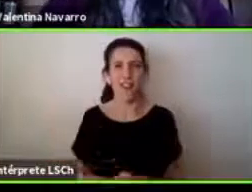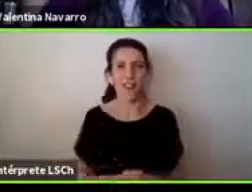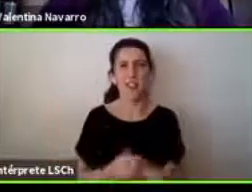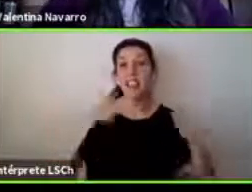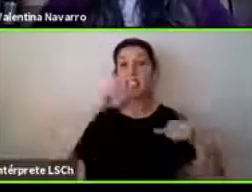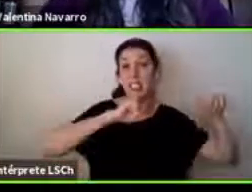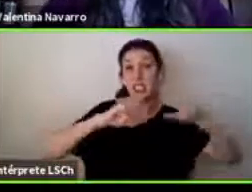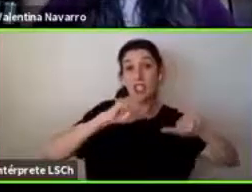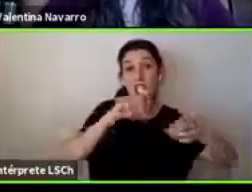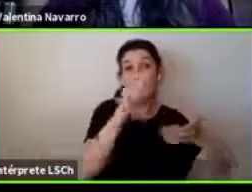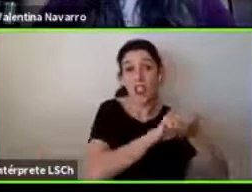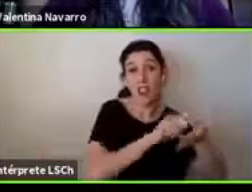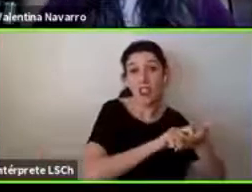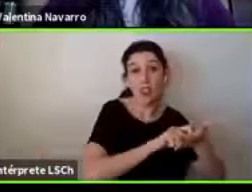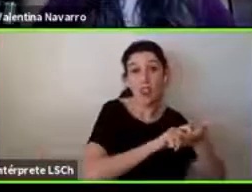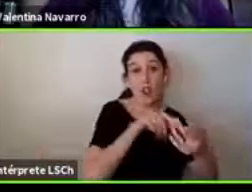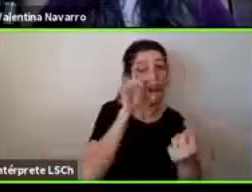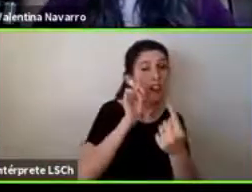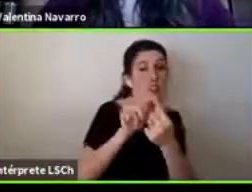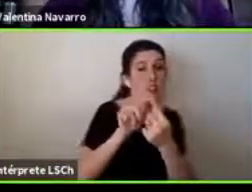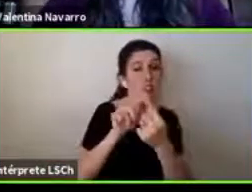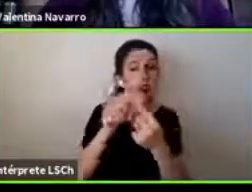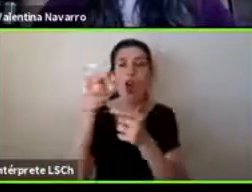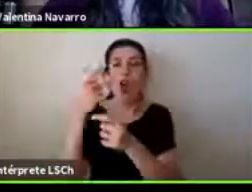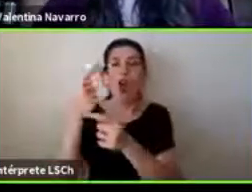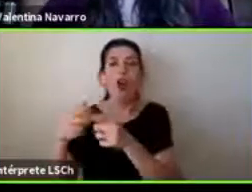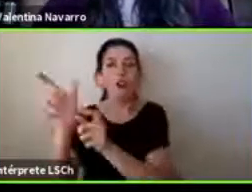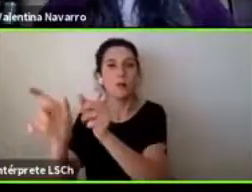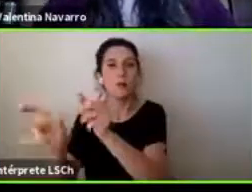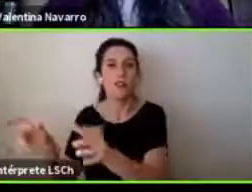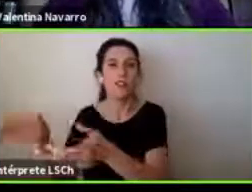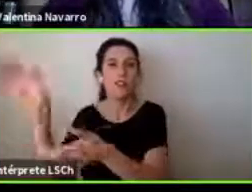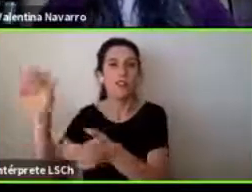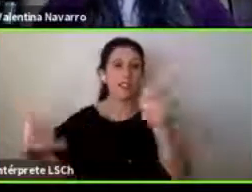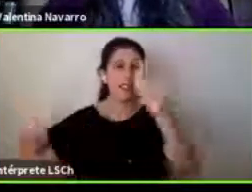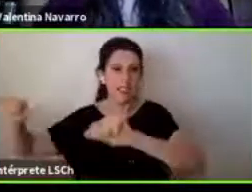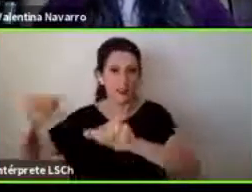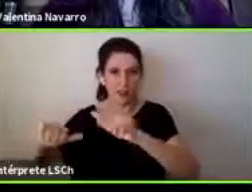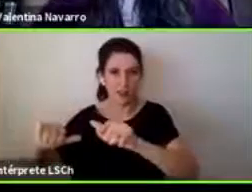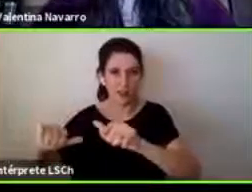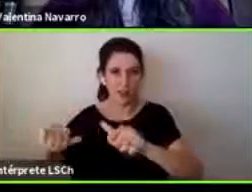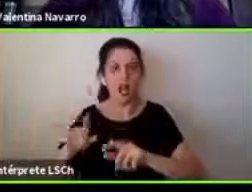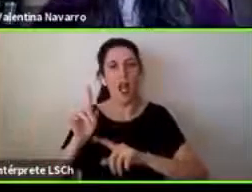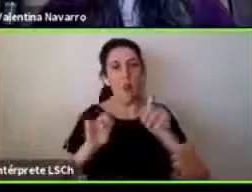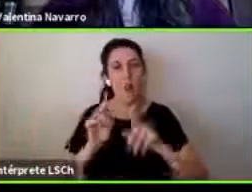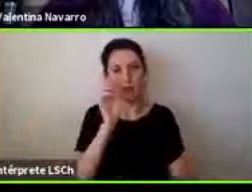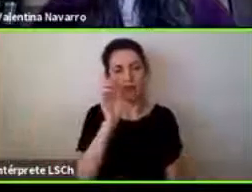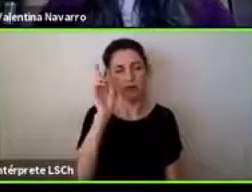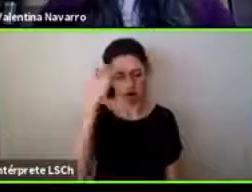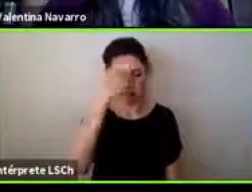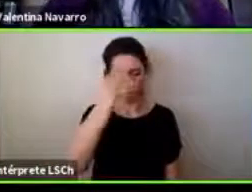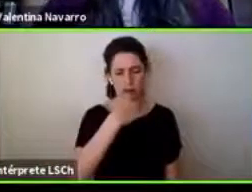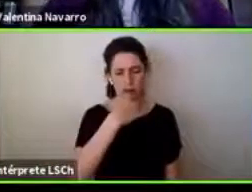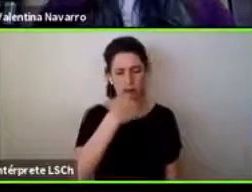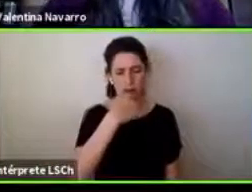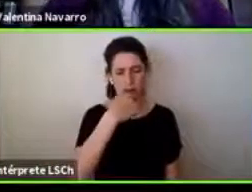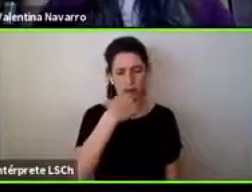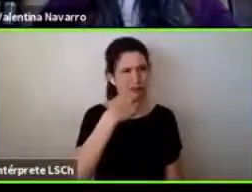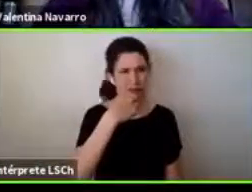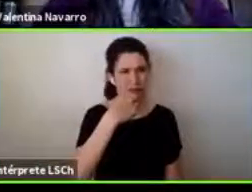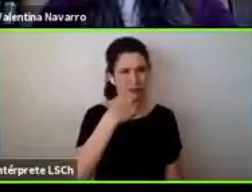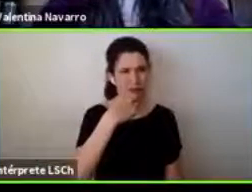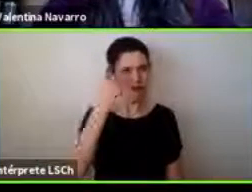el fondo cuando uno deja de mirarse el ombligo y empieza a pensar que el trabajo de uno puede aportar a otra persona creo que eso